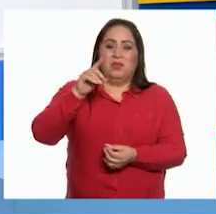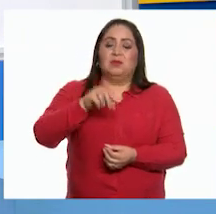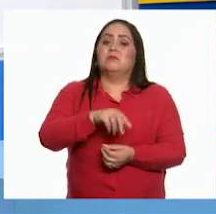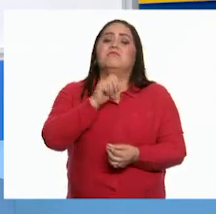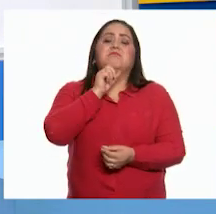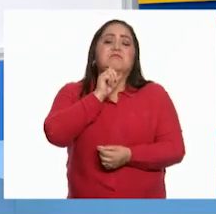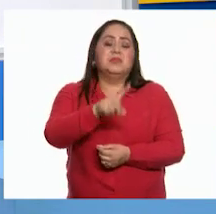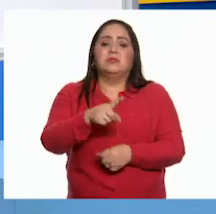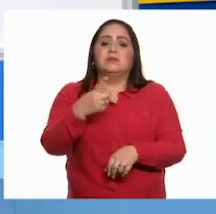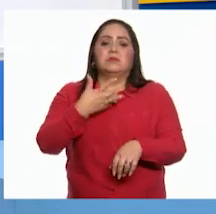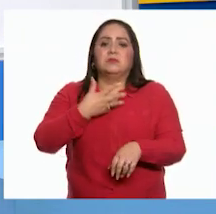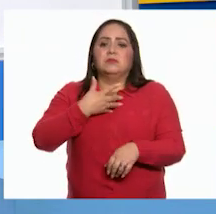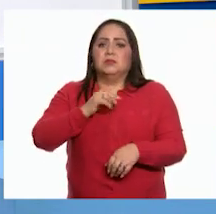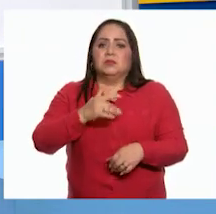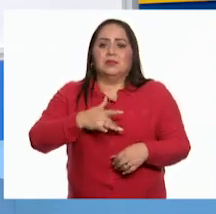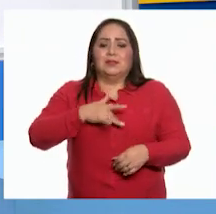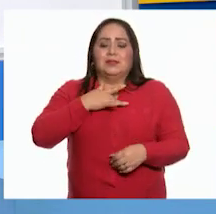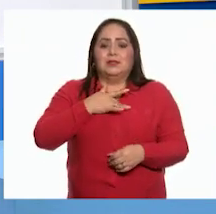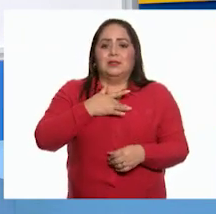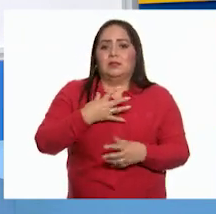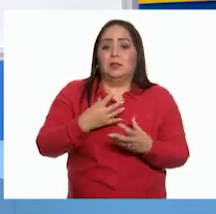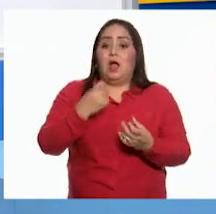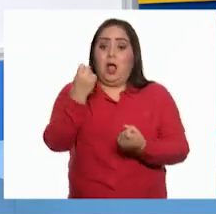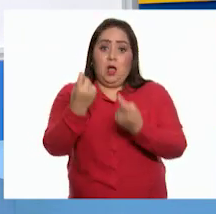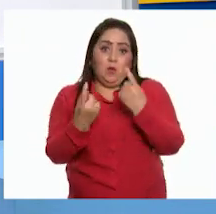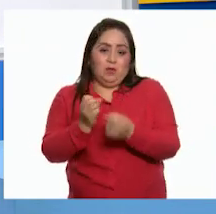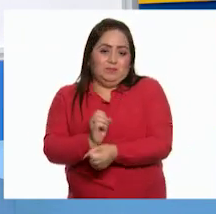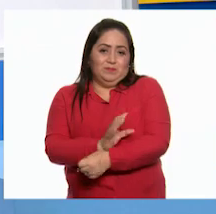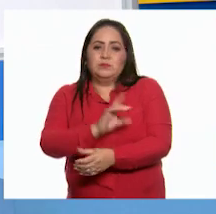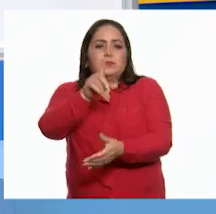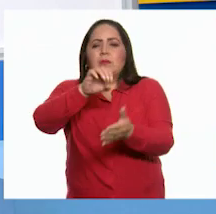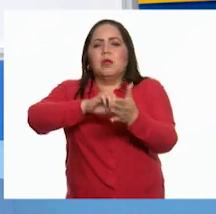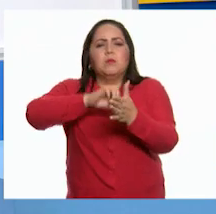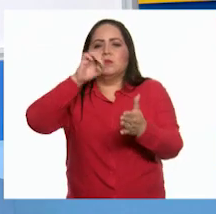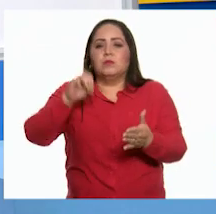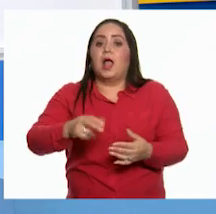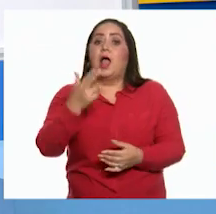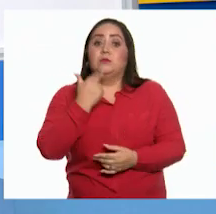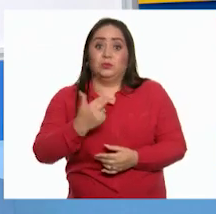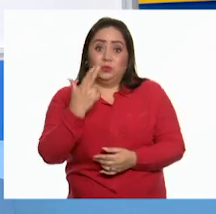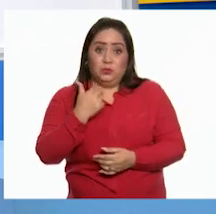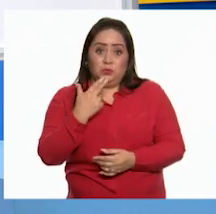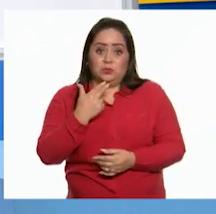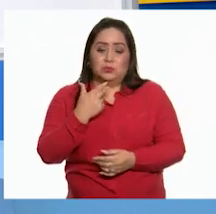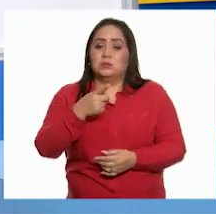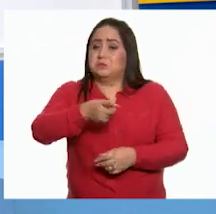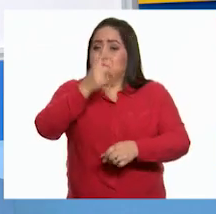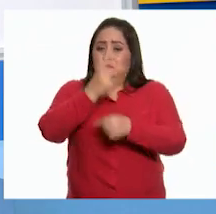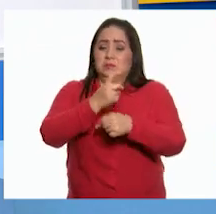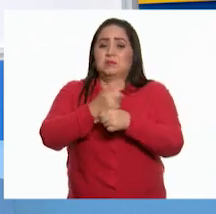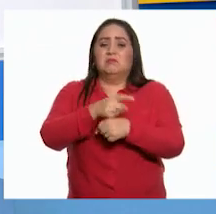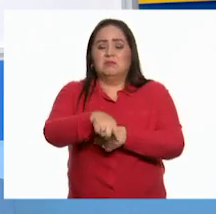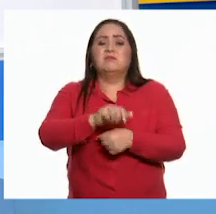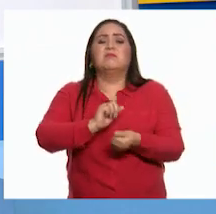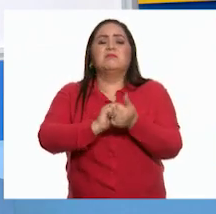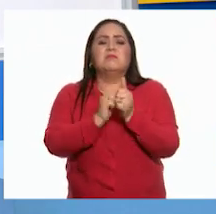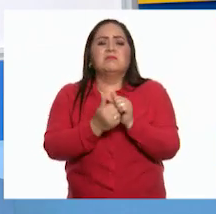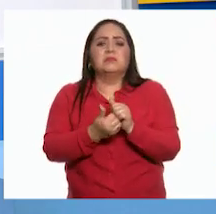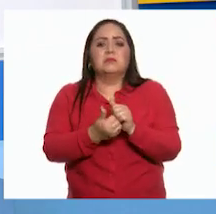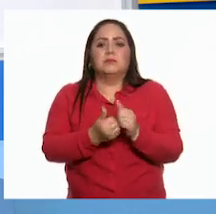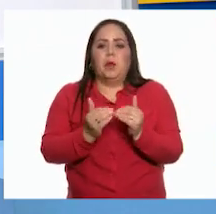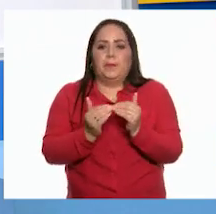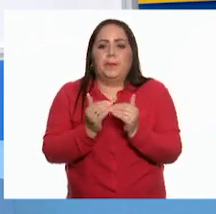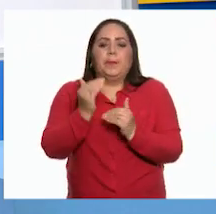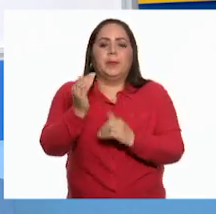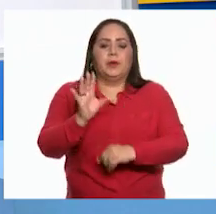muy relacionados con los estados de ánimo y con algunas emociones. Por ejemplo, el azúcar inicialmente provoca un